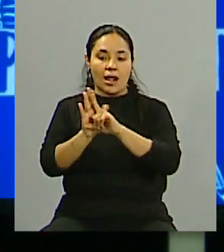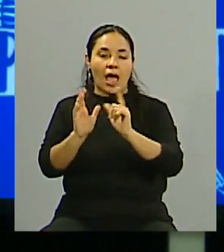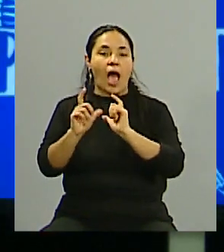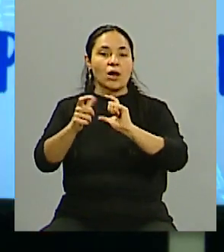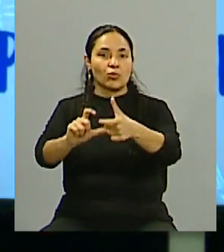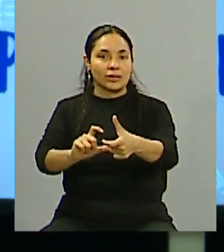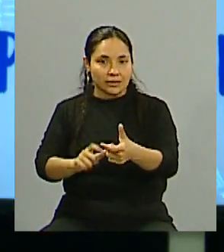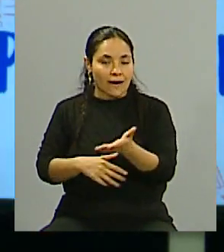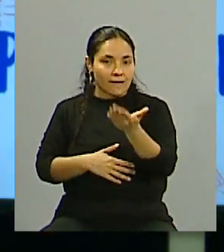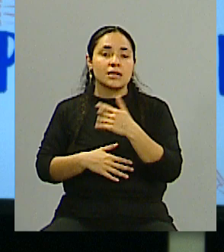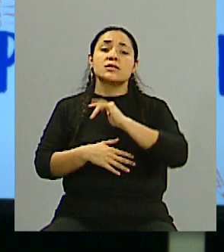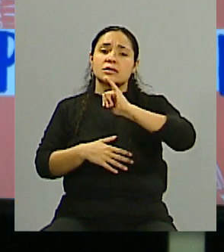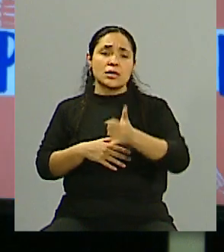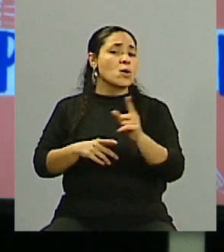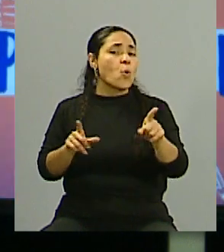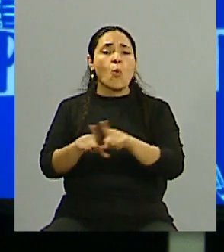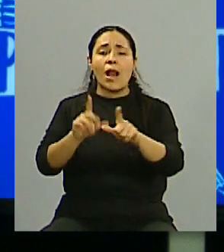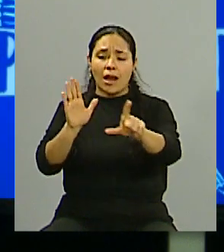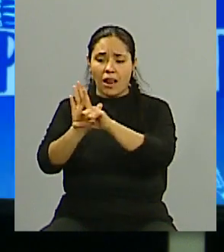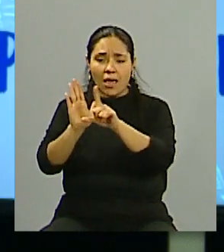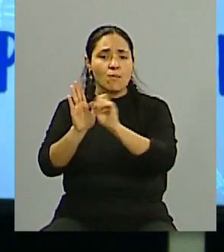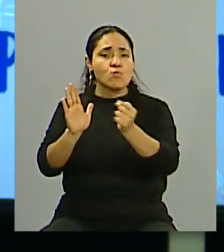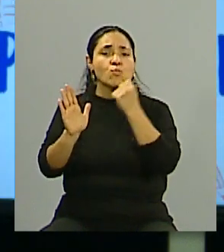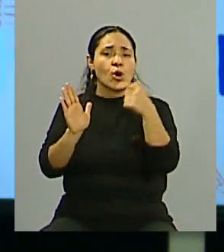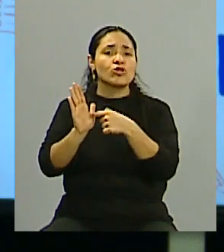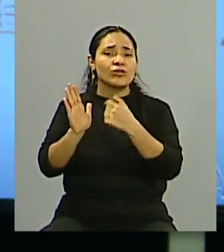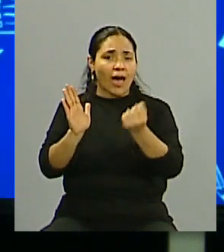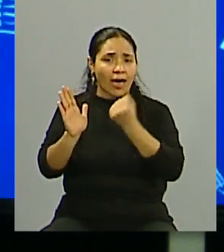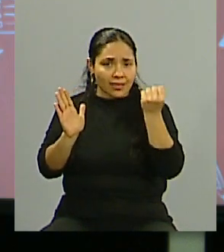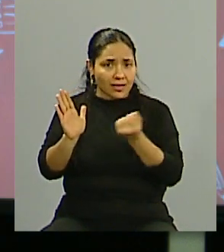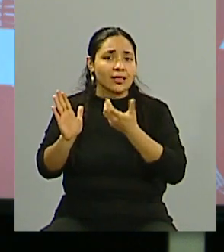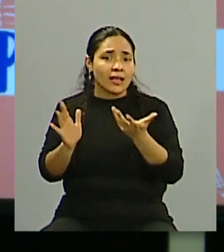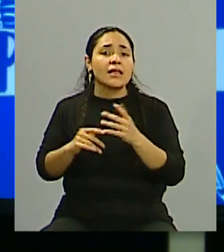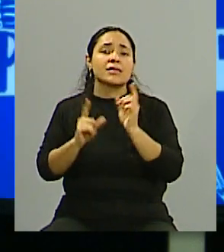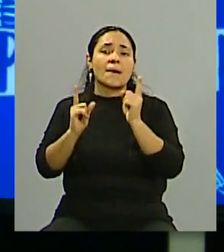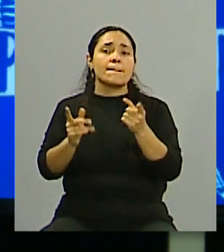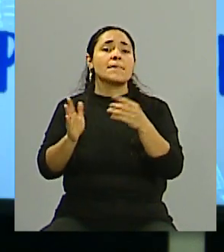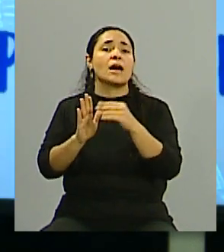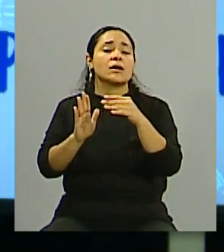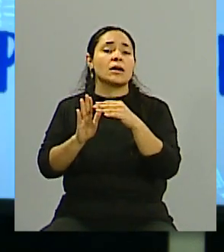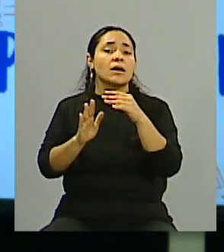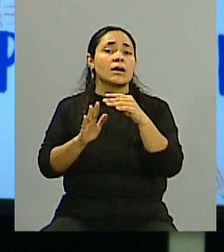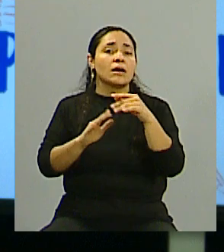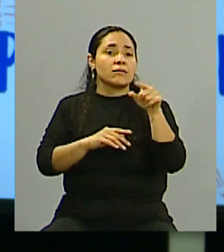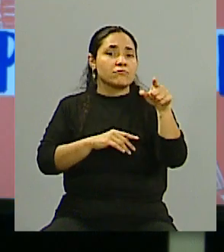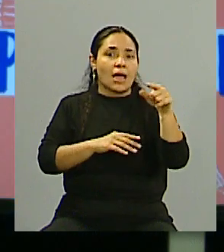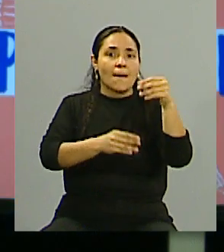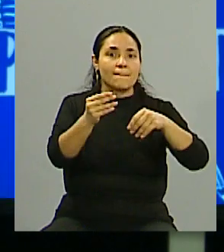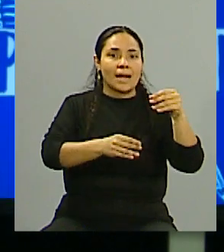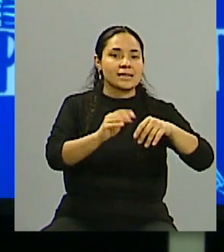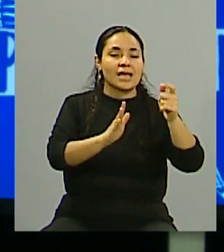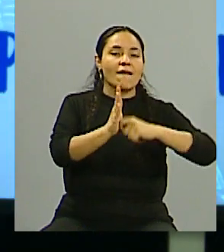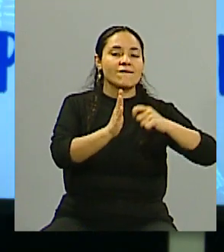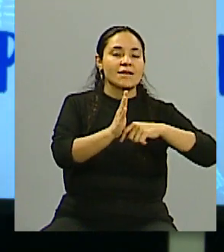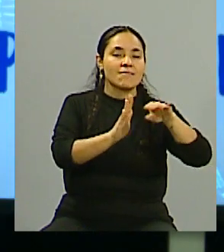ley muy importante que tiene esta protección. ¿Qué otra cosa tenían los datos, los términos de condiciones? Es